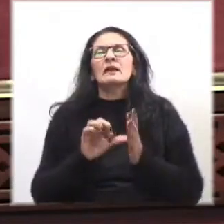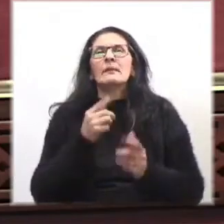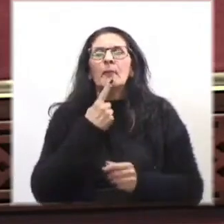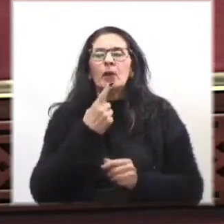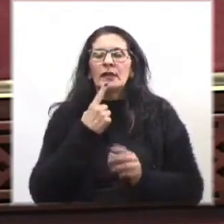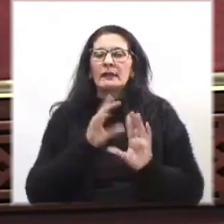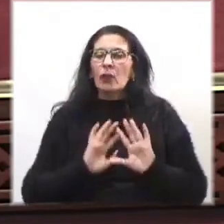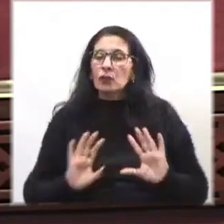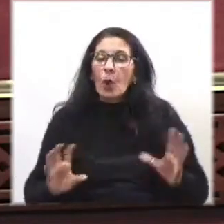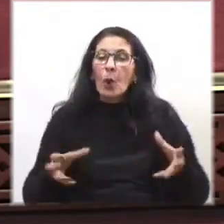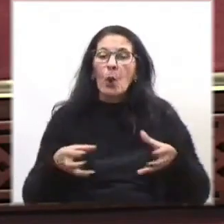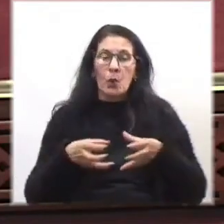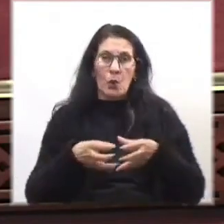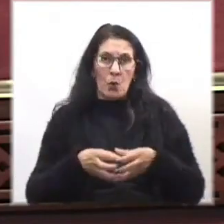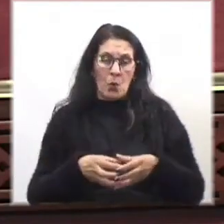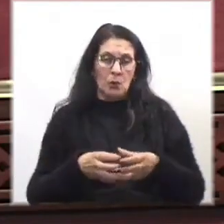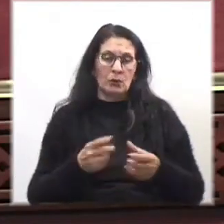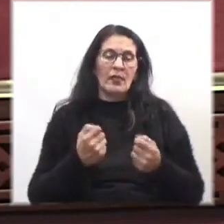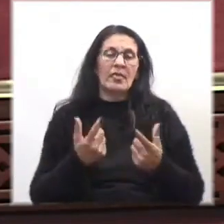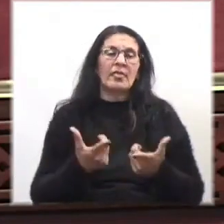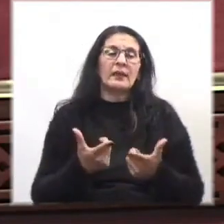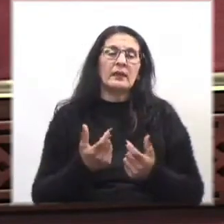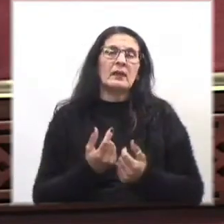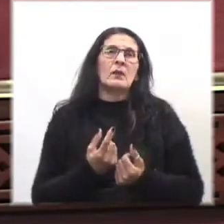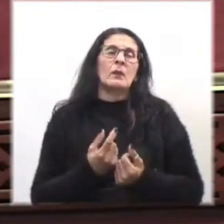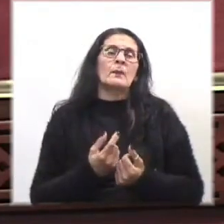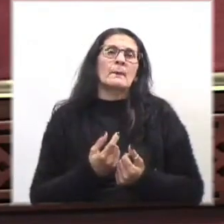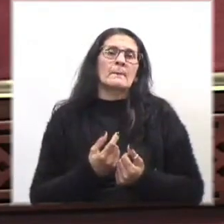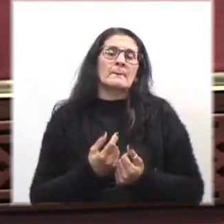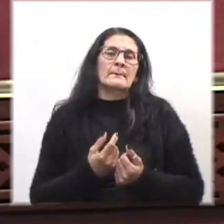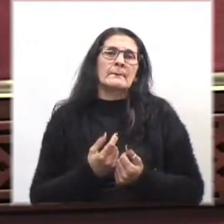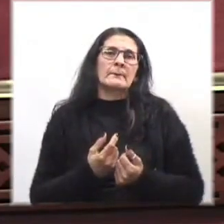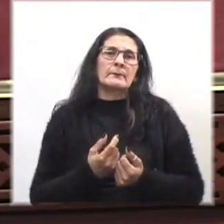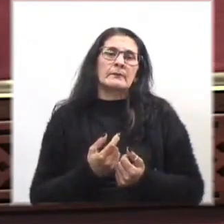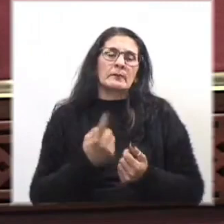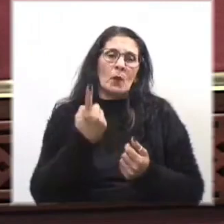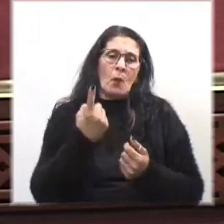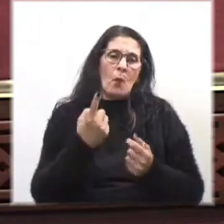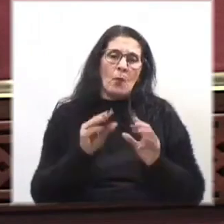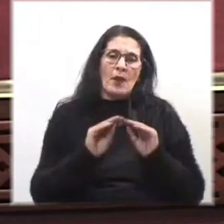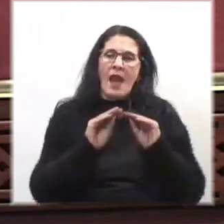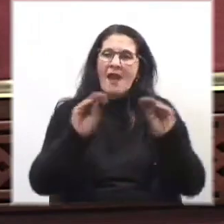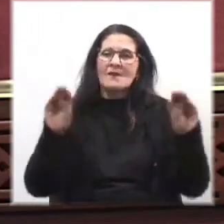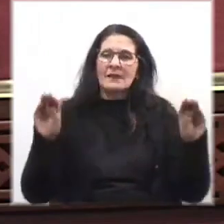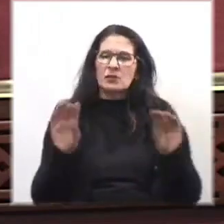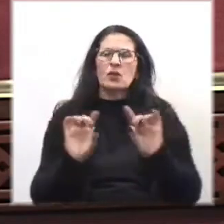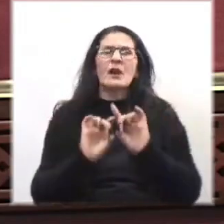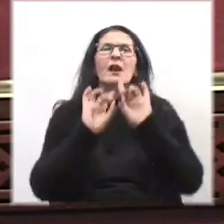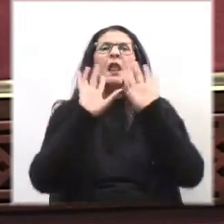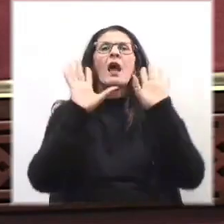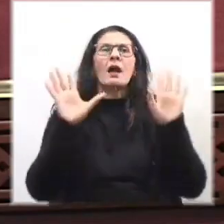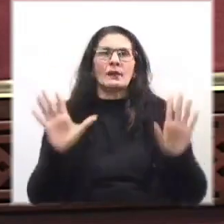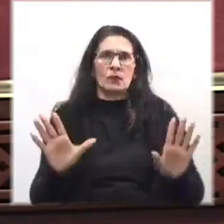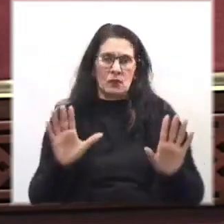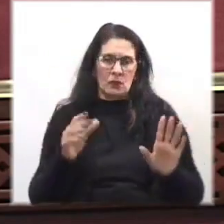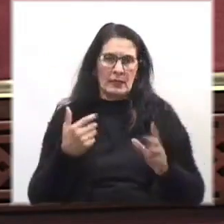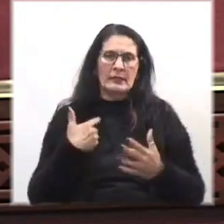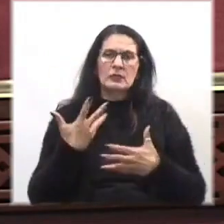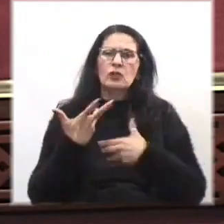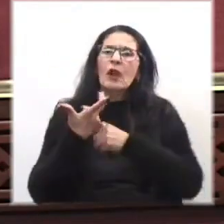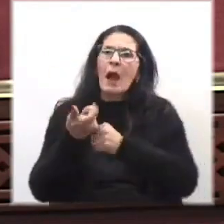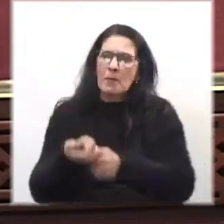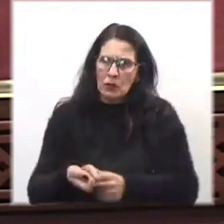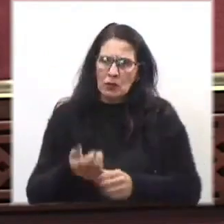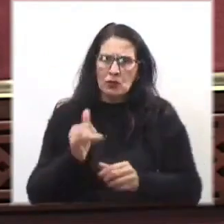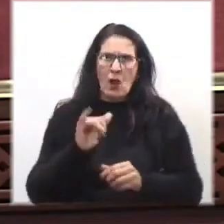en su conjunto, dé una señal bien clara a la población, de que está de su lado, está con la